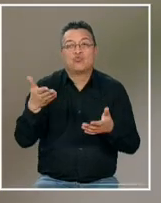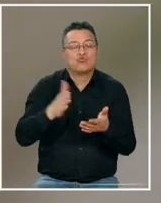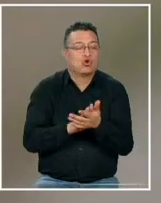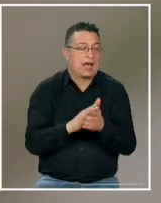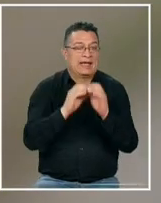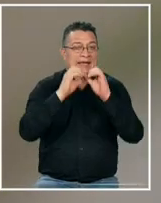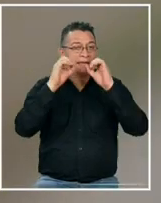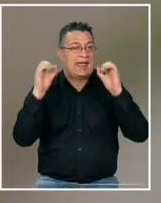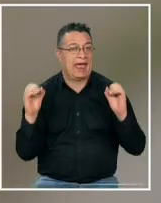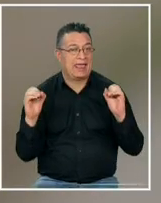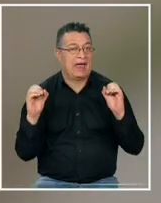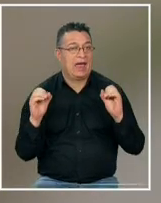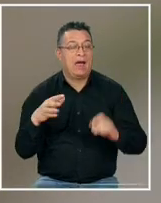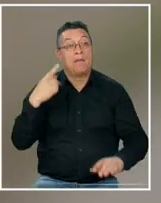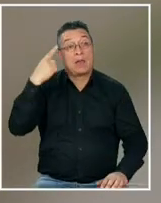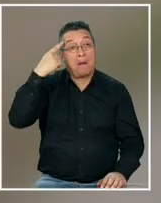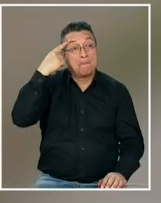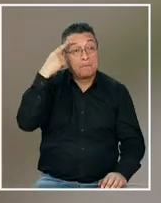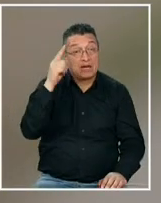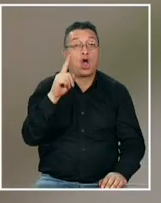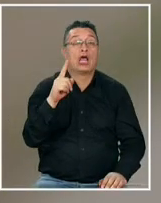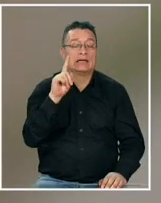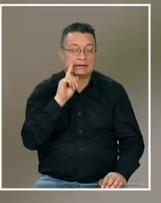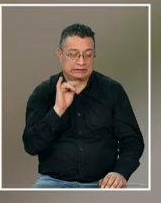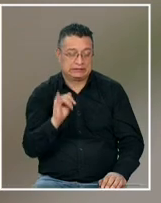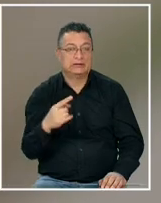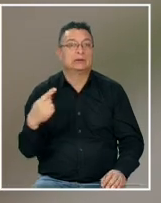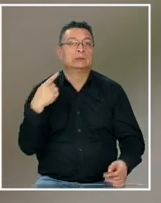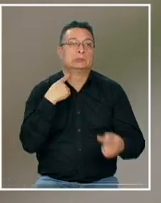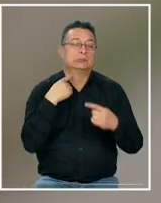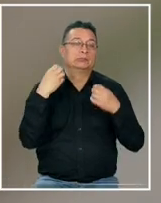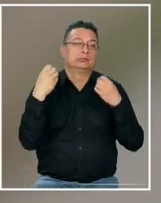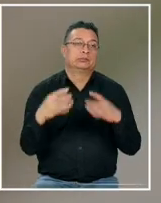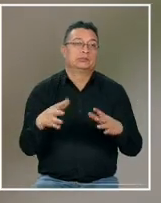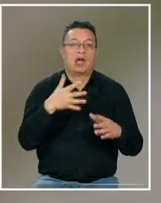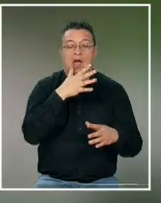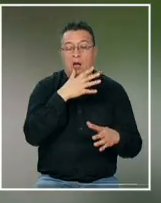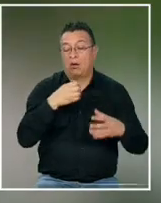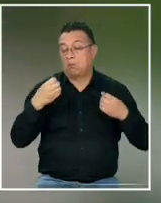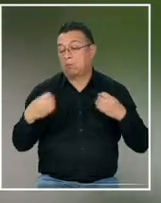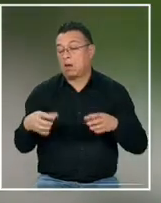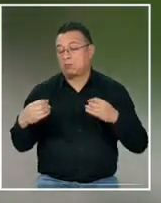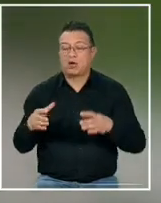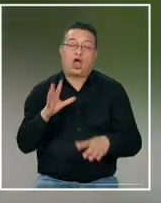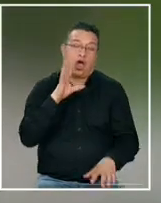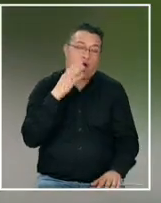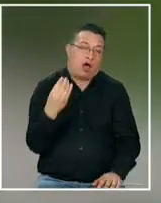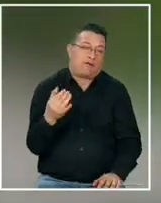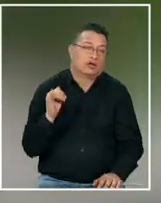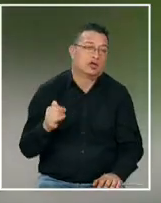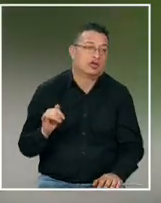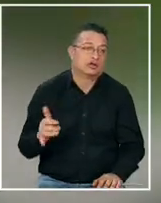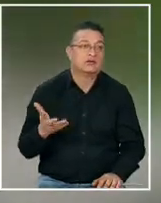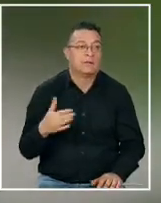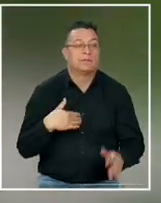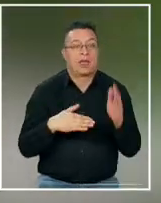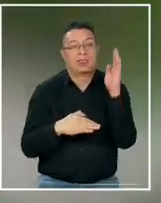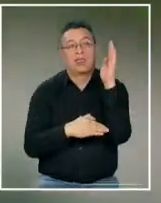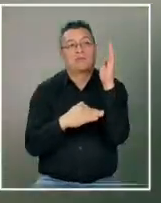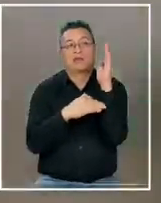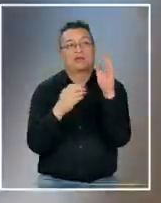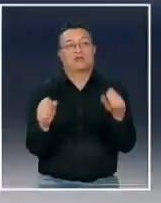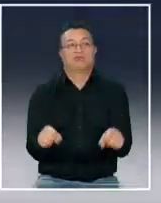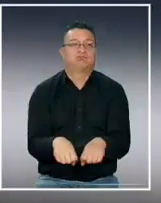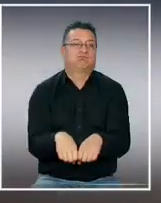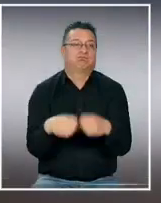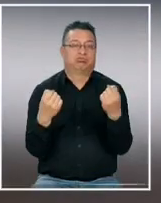fatales pero sí hay personas que están afectadas obviamente por el agua y que inundó entonces ese edificio esos departamentos quedaron destruidos